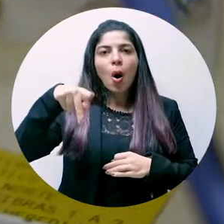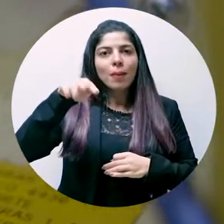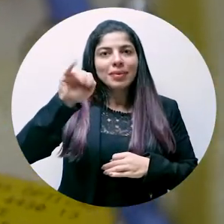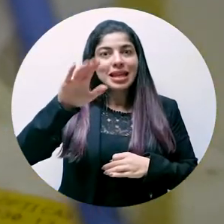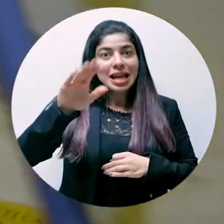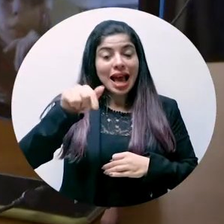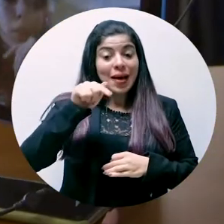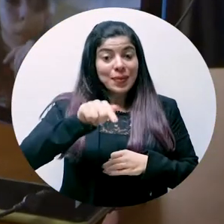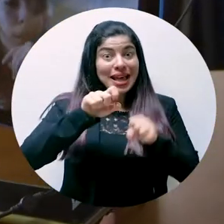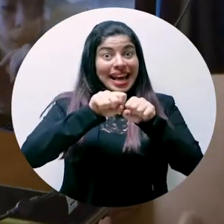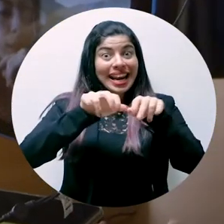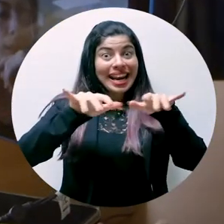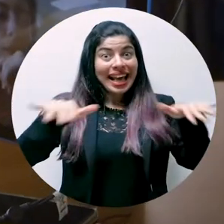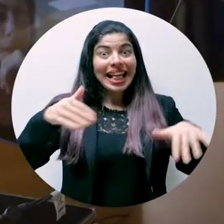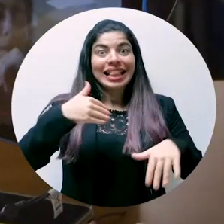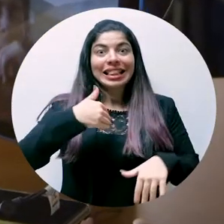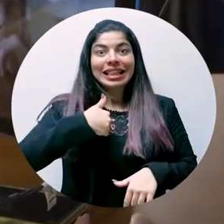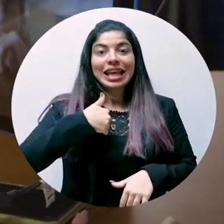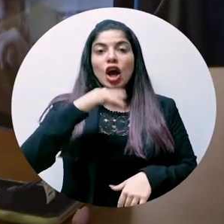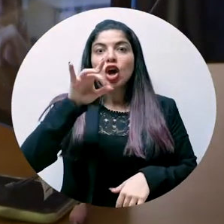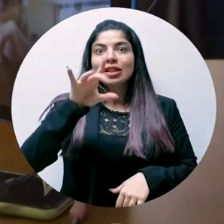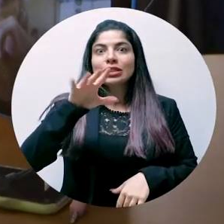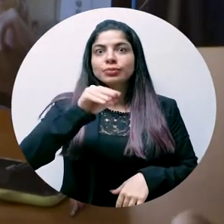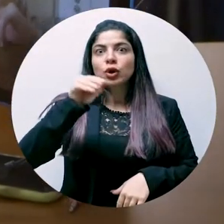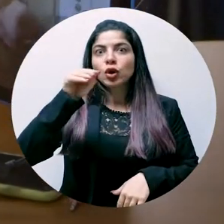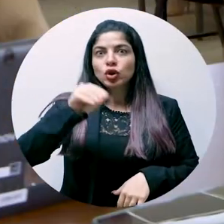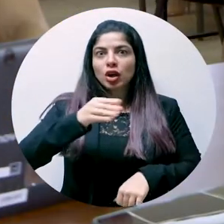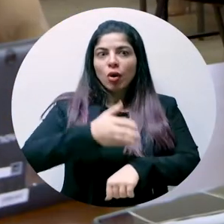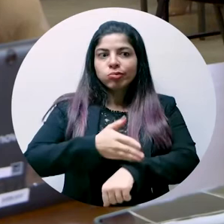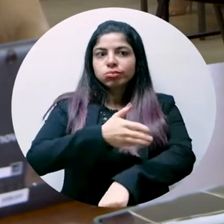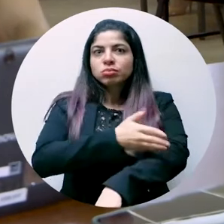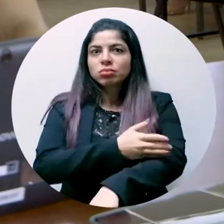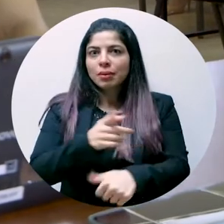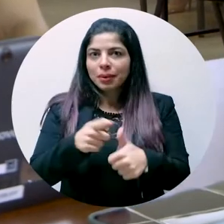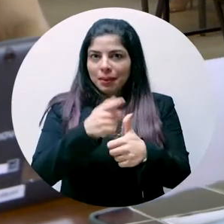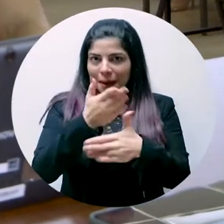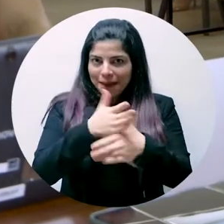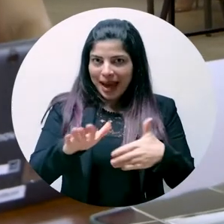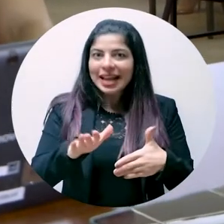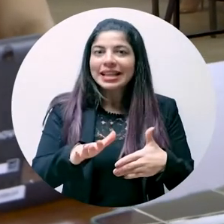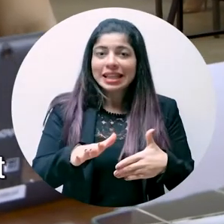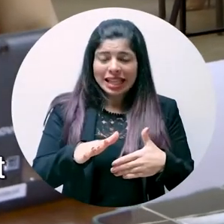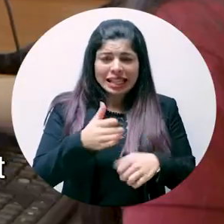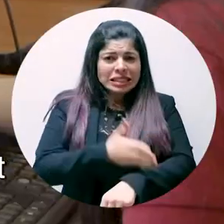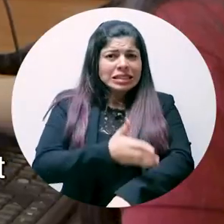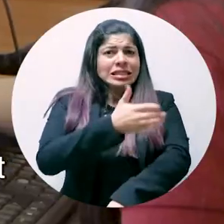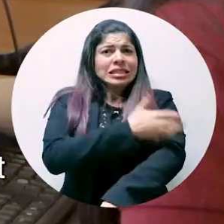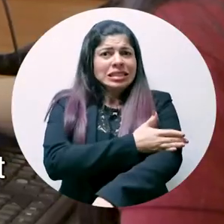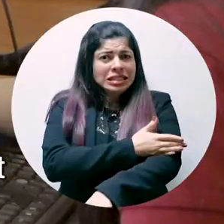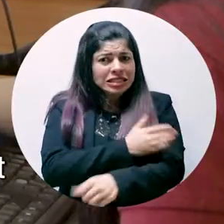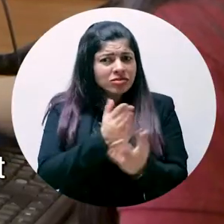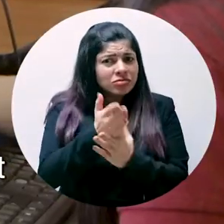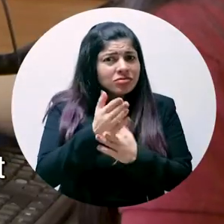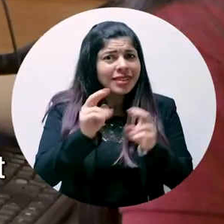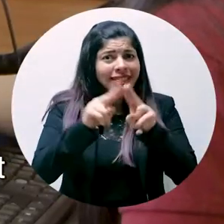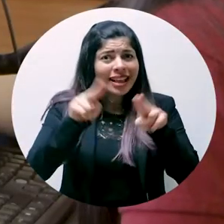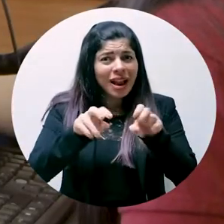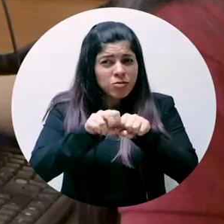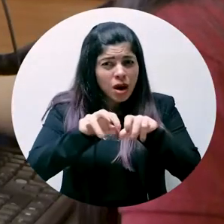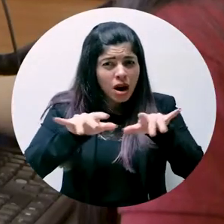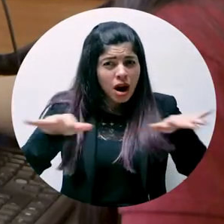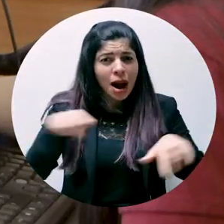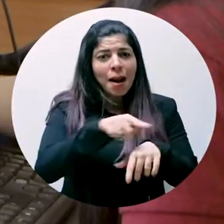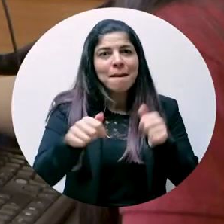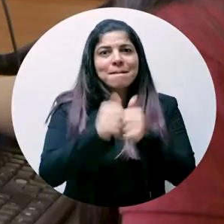Al día de hoy esta red cuenta con un 85% de avance en su primera etapa La mejora sustancial de acceso a internet